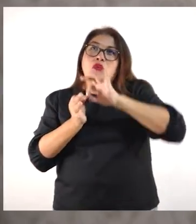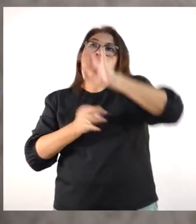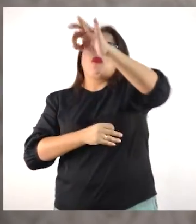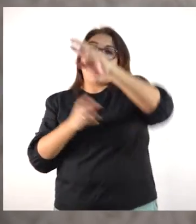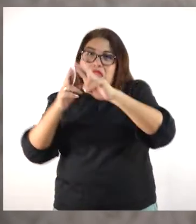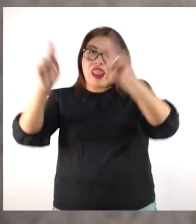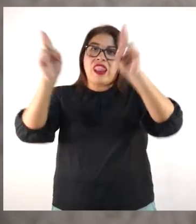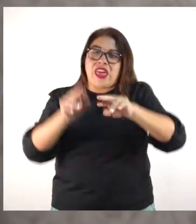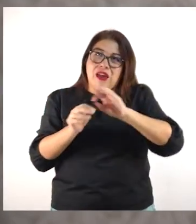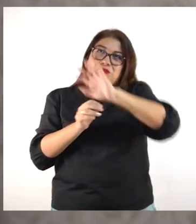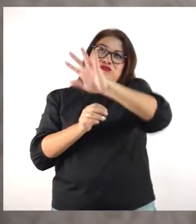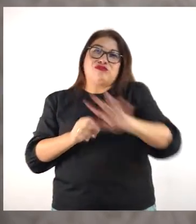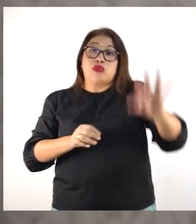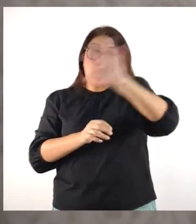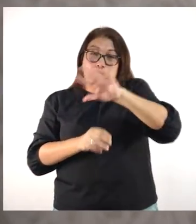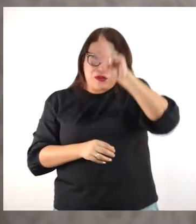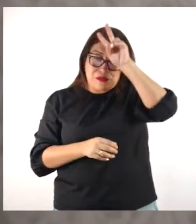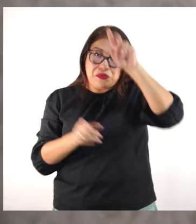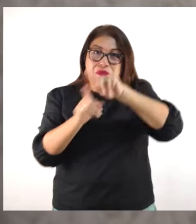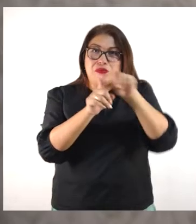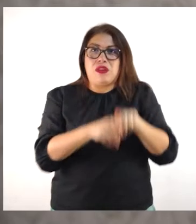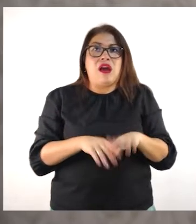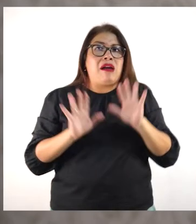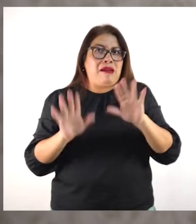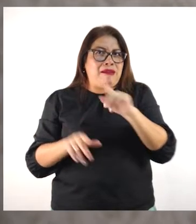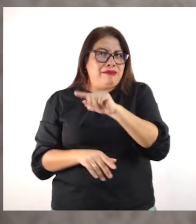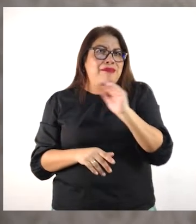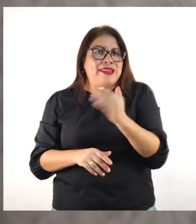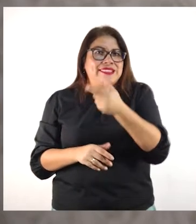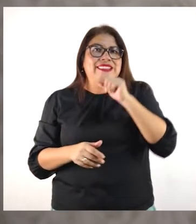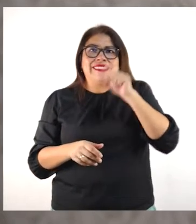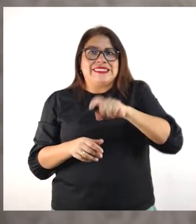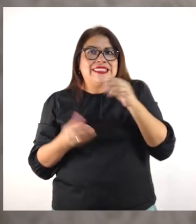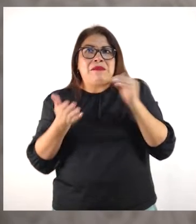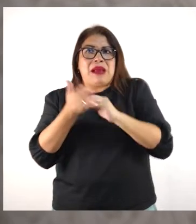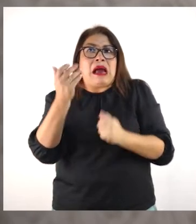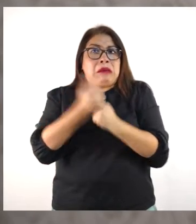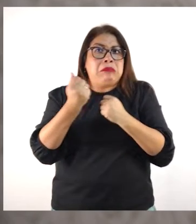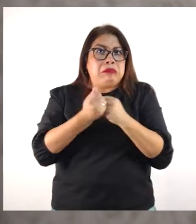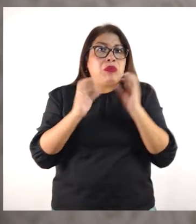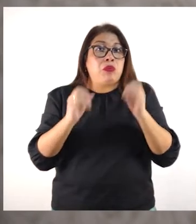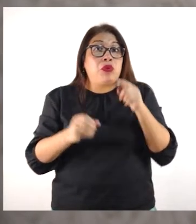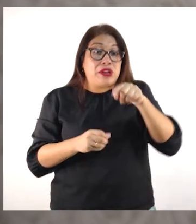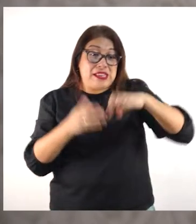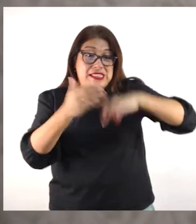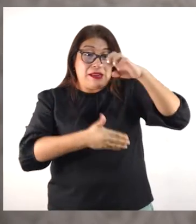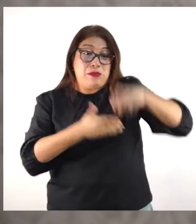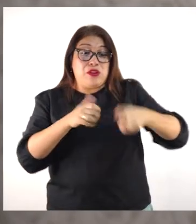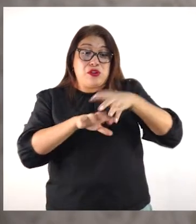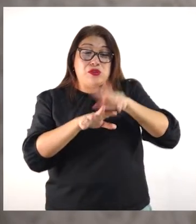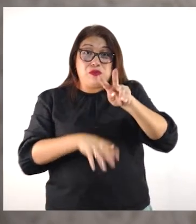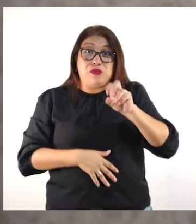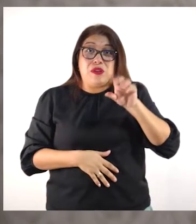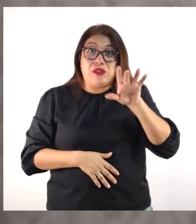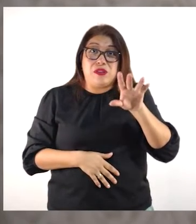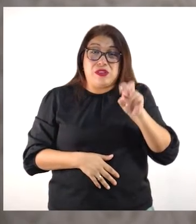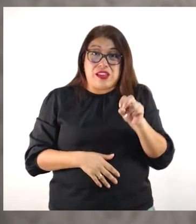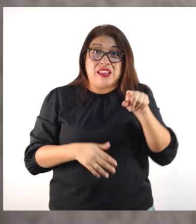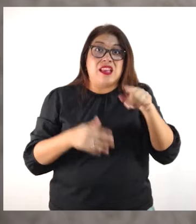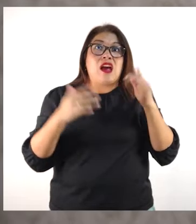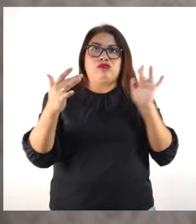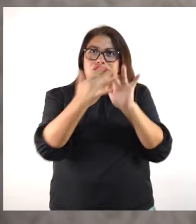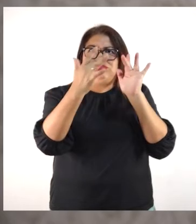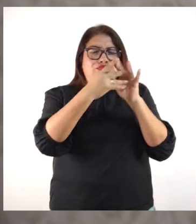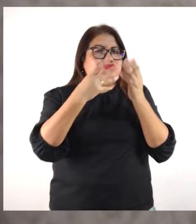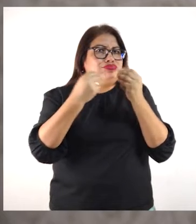del país. Le va a faltar mano, doctora, para inscribir, porque este programa es muy sintonizado, más que nada en la comunidad de